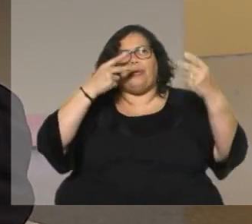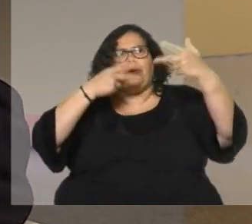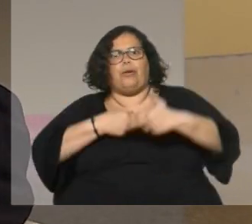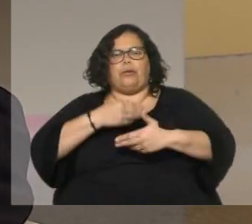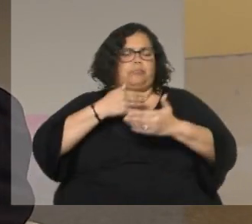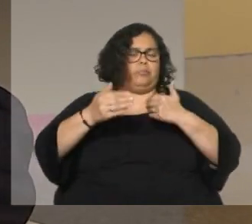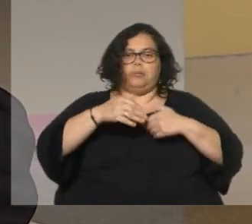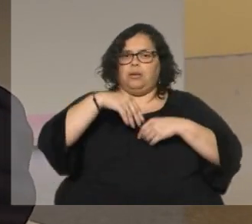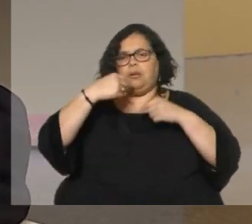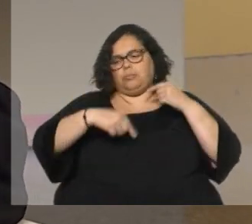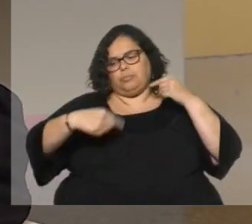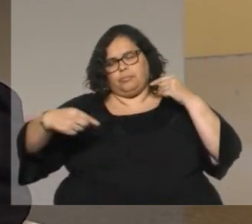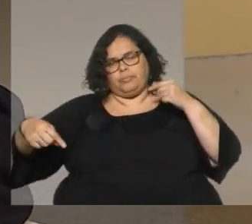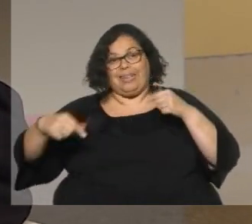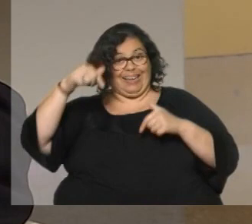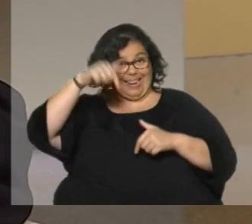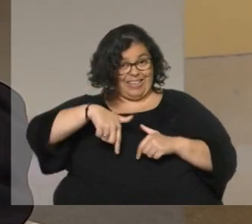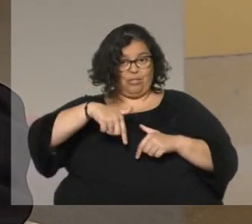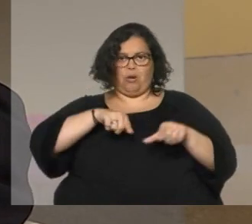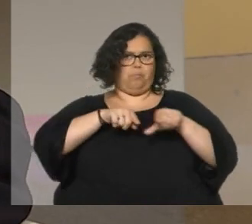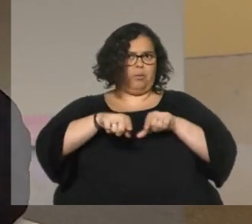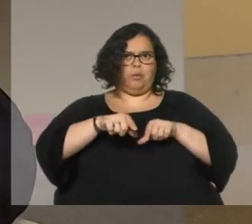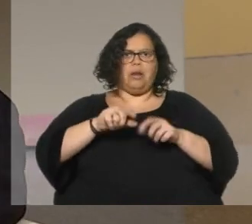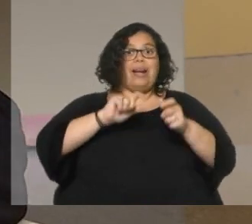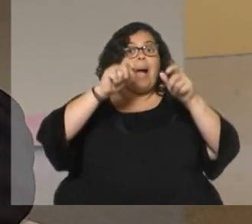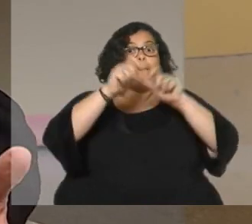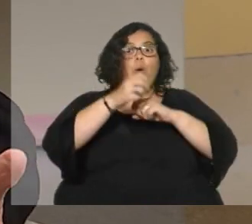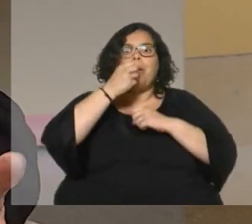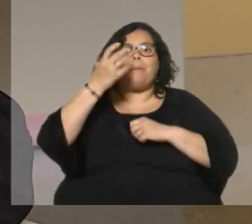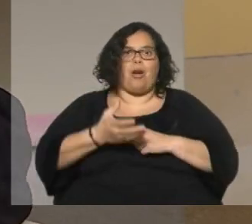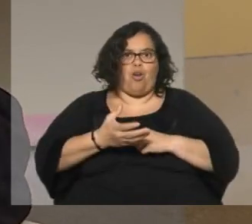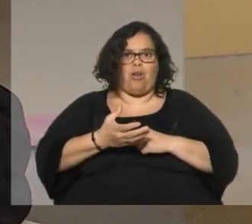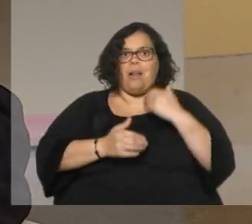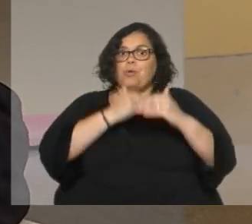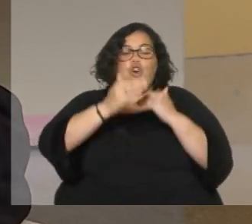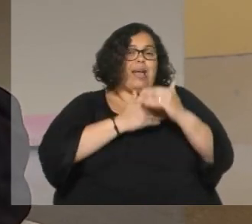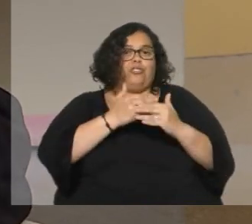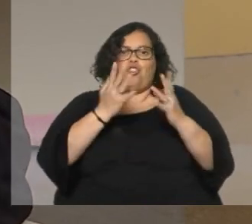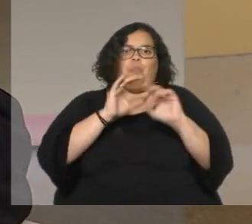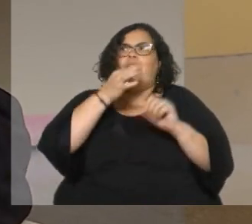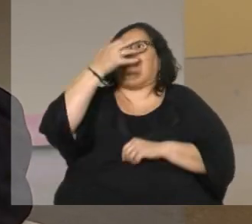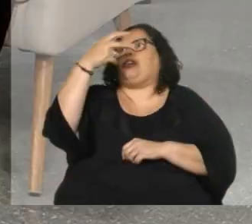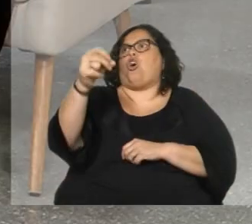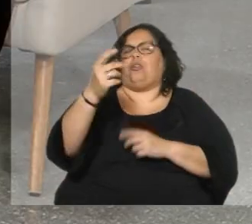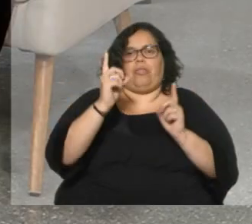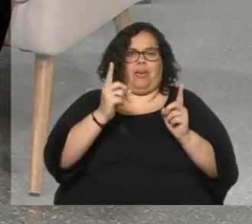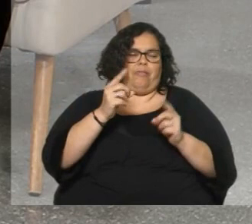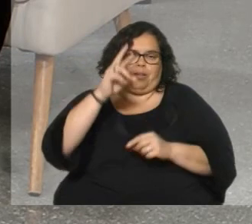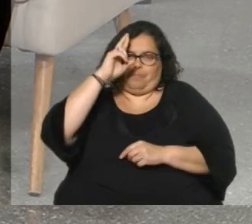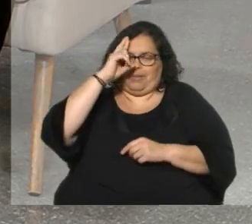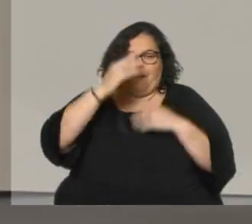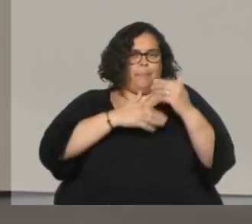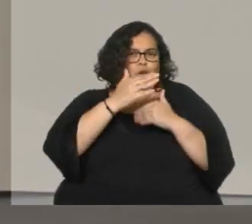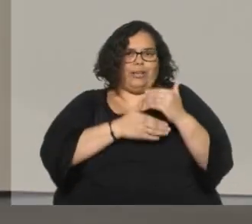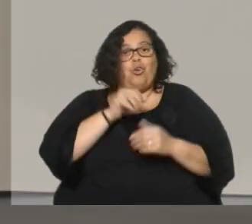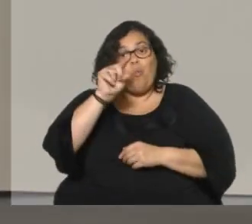sin miramiento yo creo que en eso se ha cambiado y se ha cambiado para bien porque uno no puede negar el progreso y eso yo creo que también es importante trabajaste con